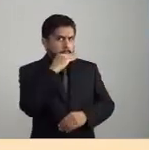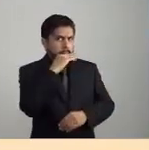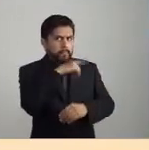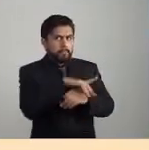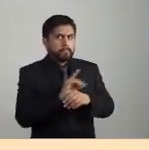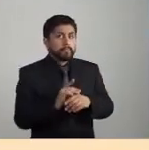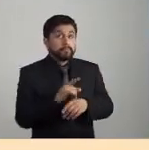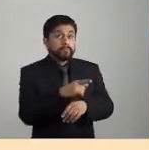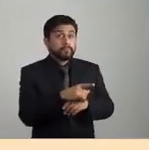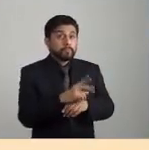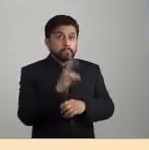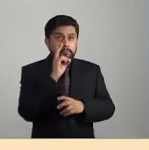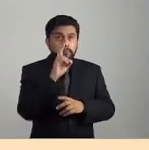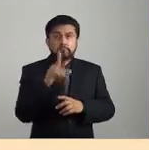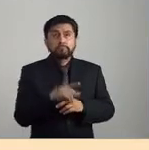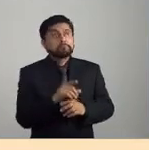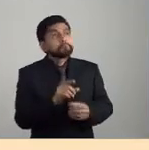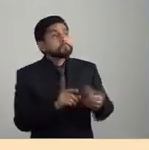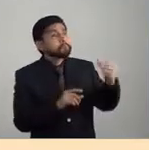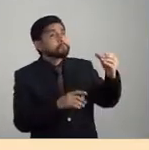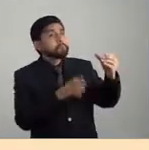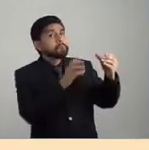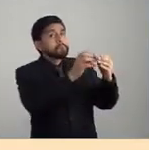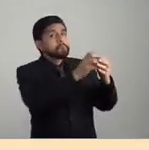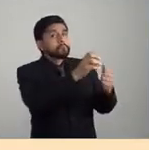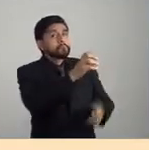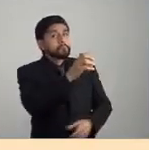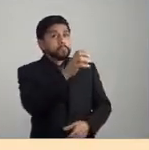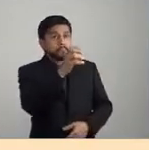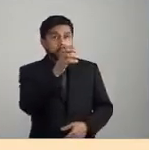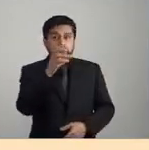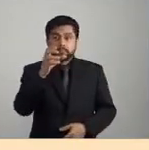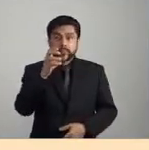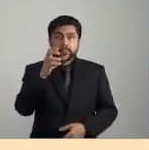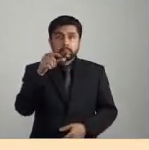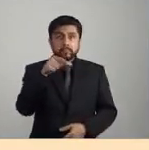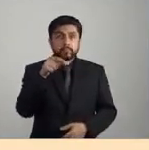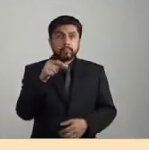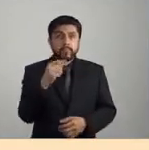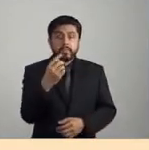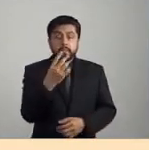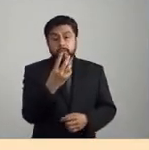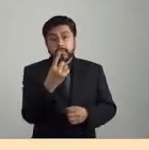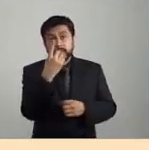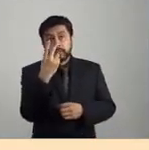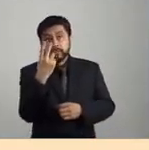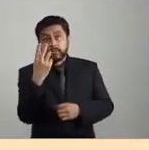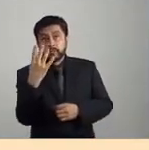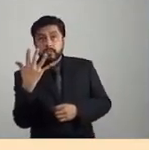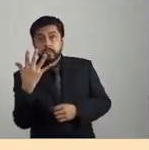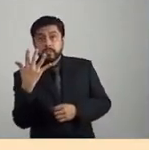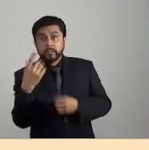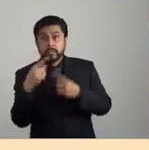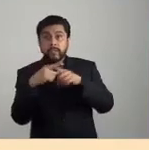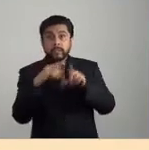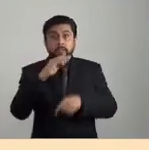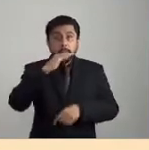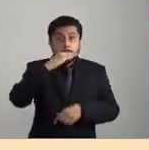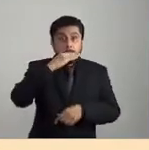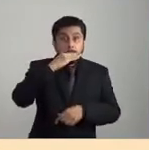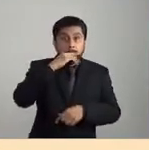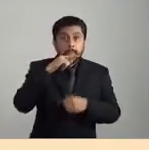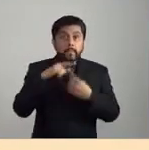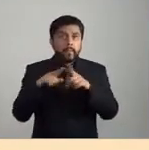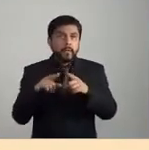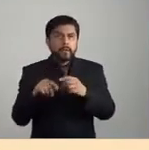ella iba abriendo mazorcas de maíz y veía solamente las que abría, que había como cinco o seis variedades, y cada una de ellas con sus porotos, sus